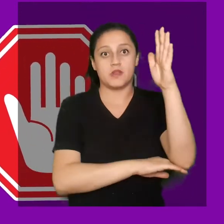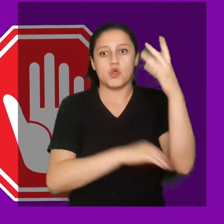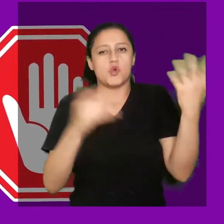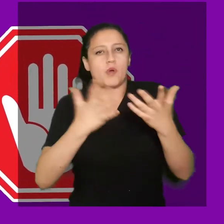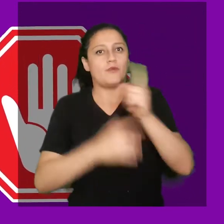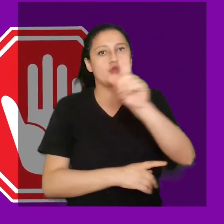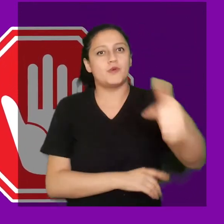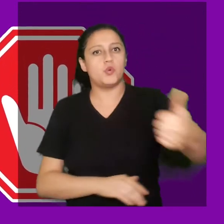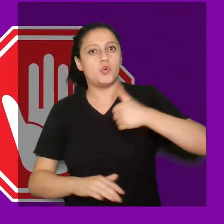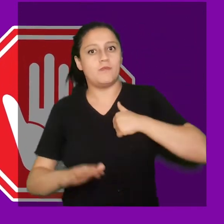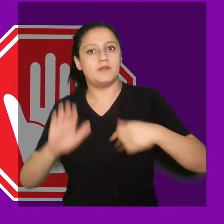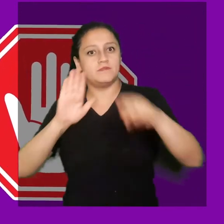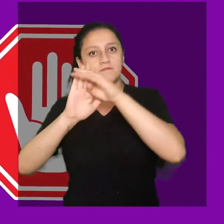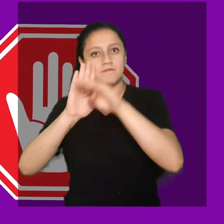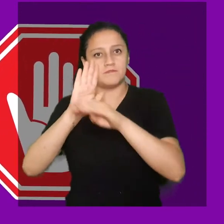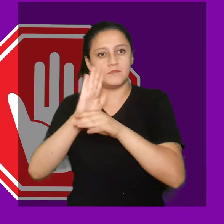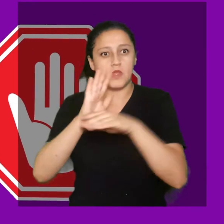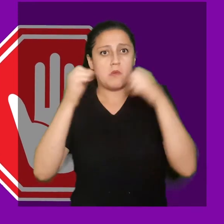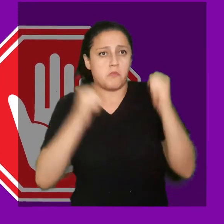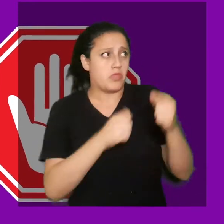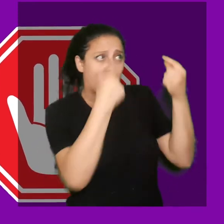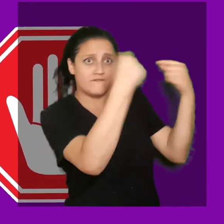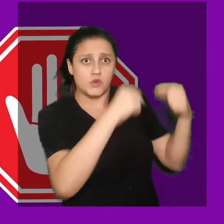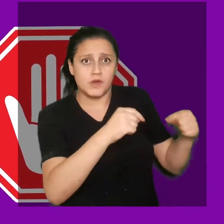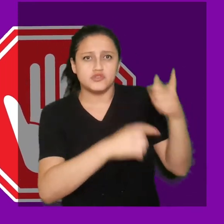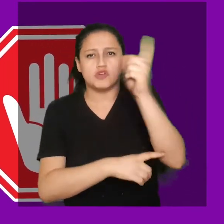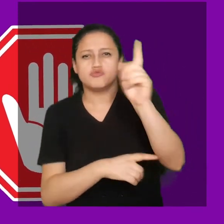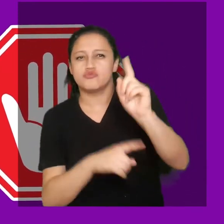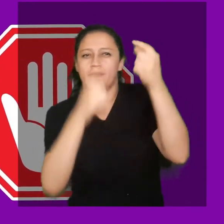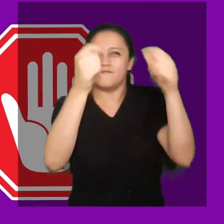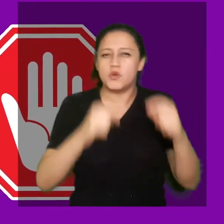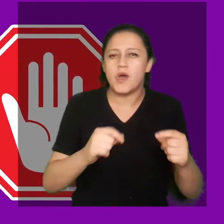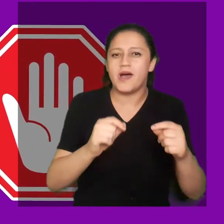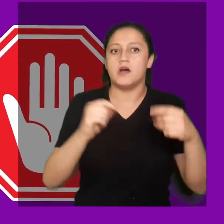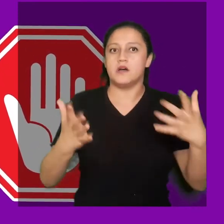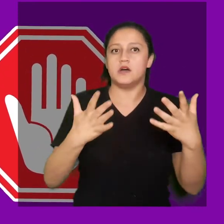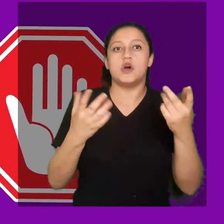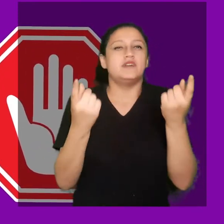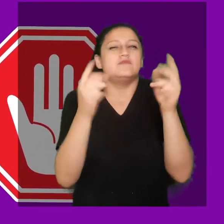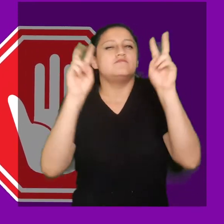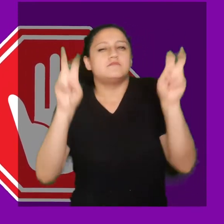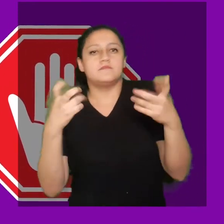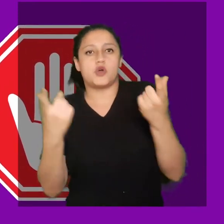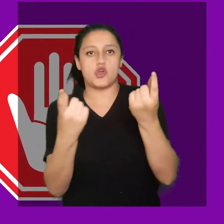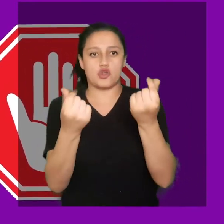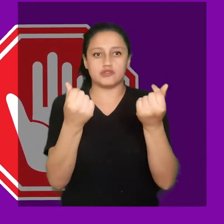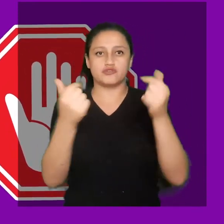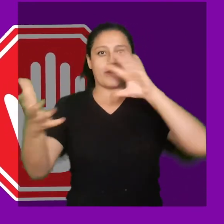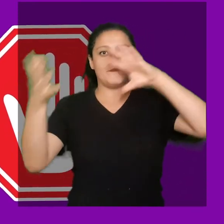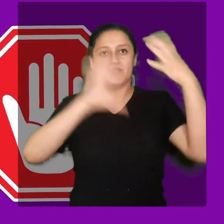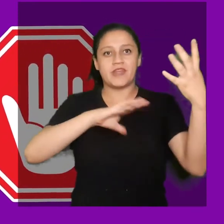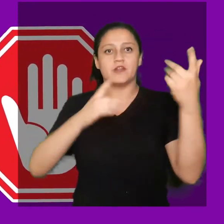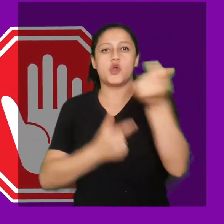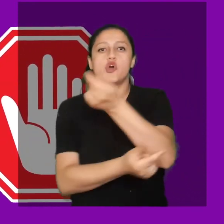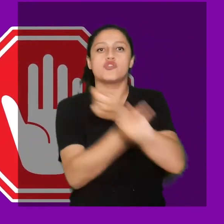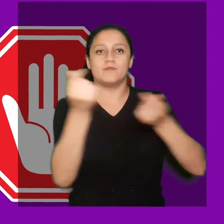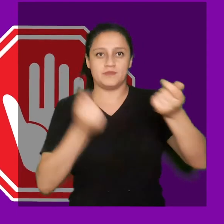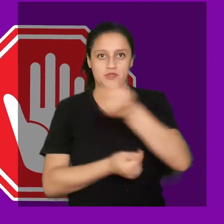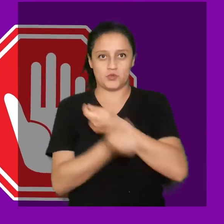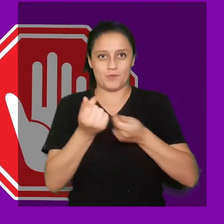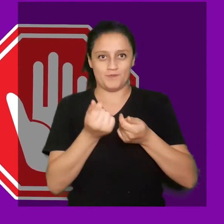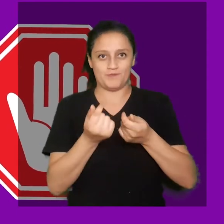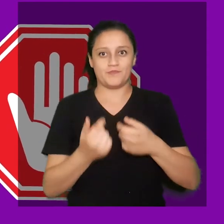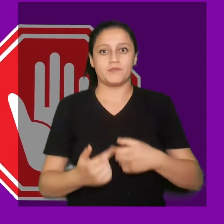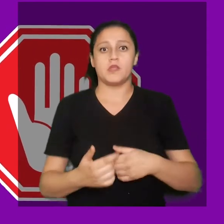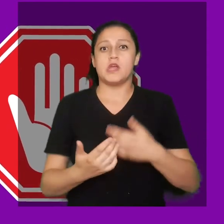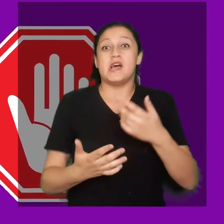de la participación ciudadana, el tipo de proyectos que debían someterse o no a evaluación, la ponderación de los costos ambientales y